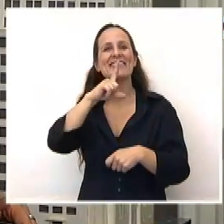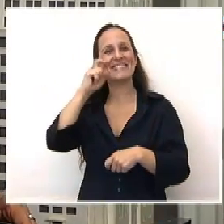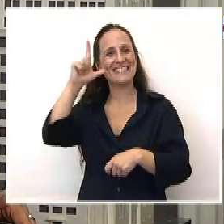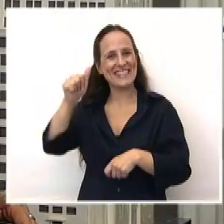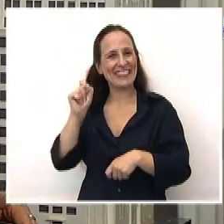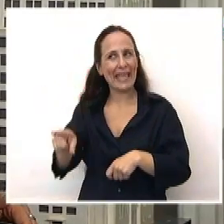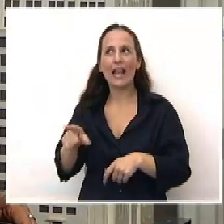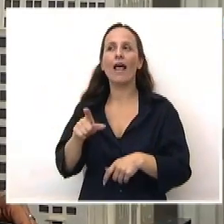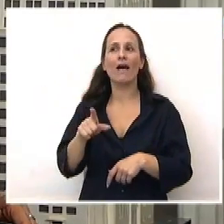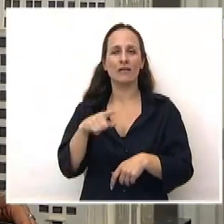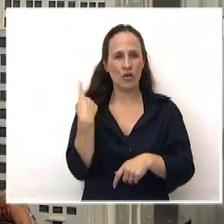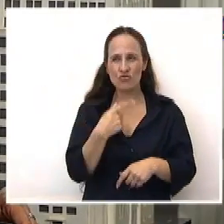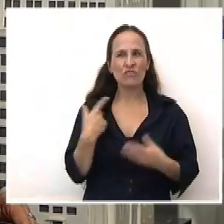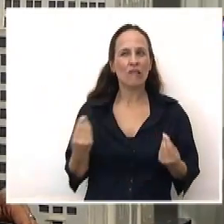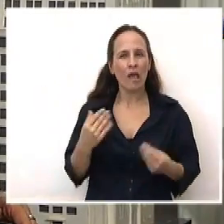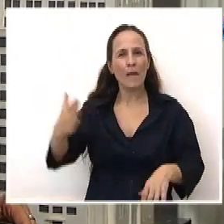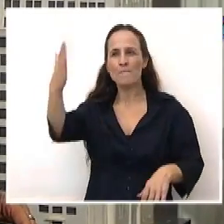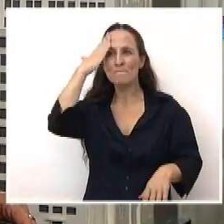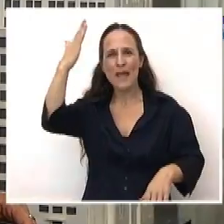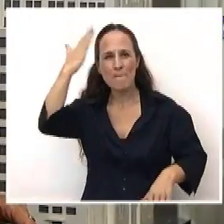memoria, la verdad y la justicia.